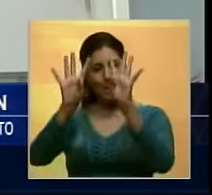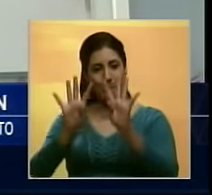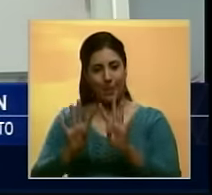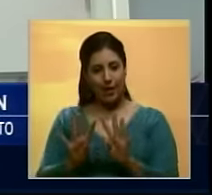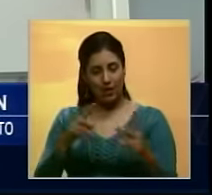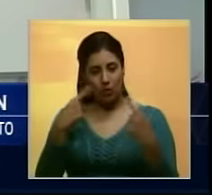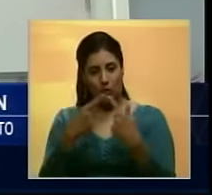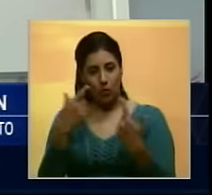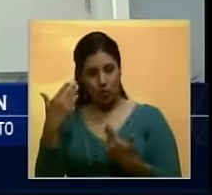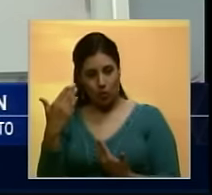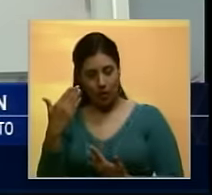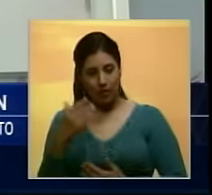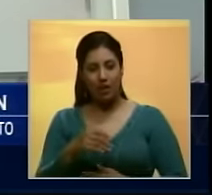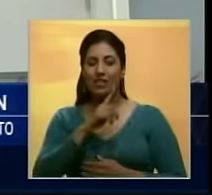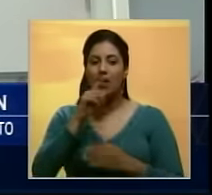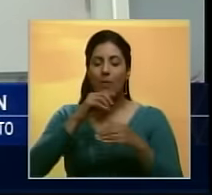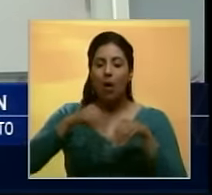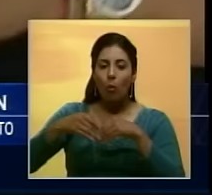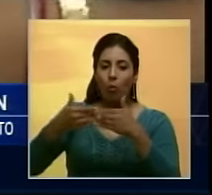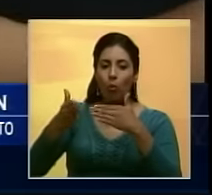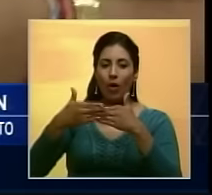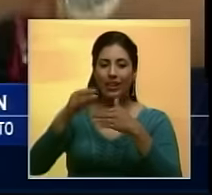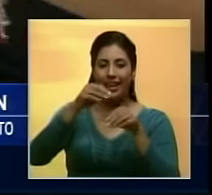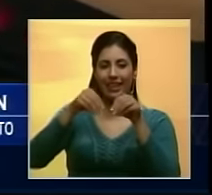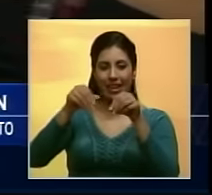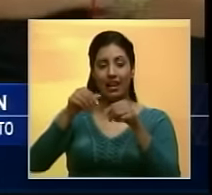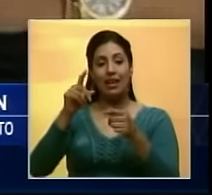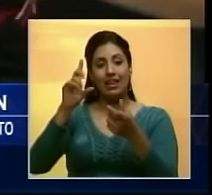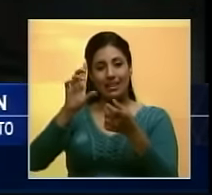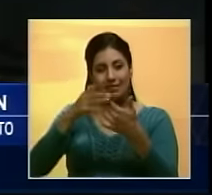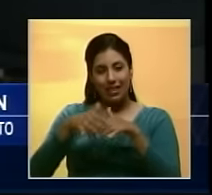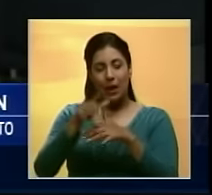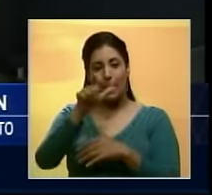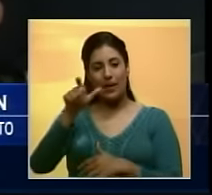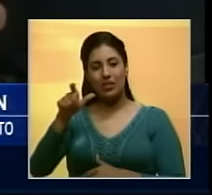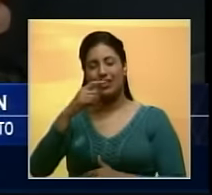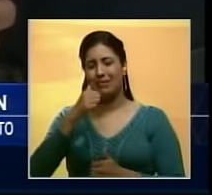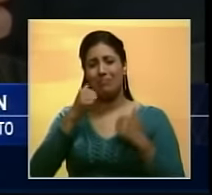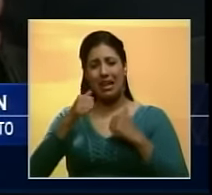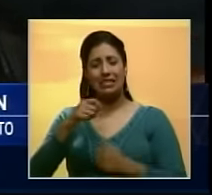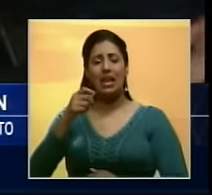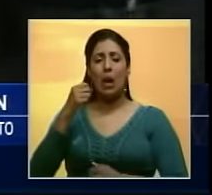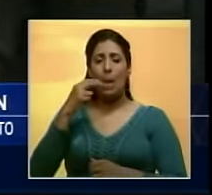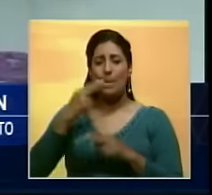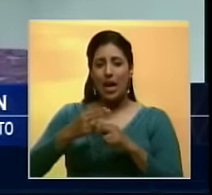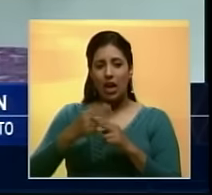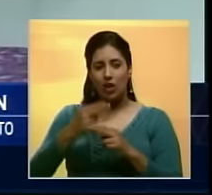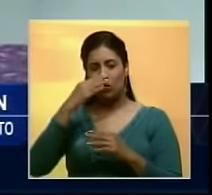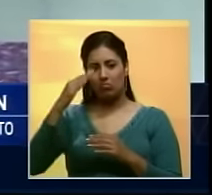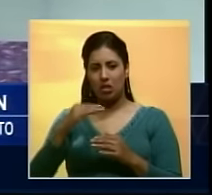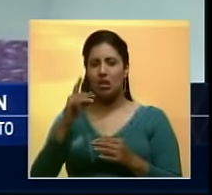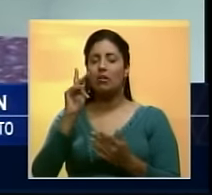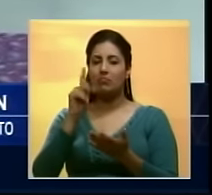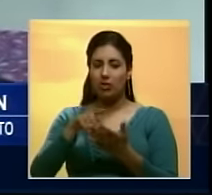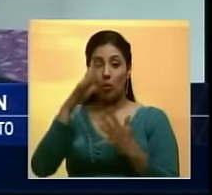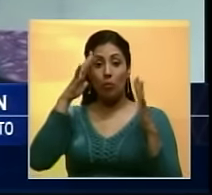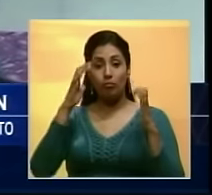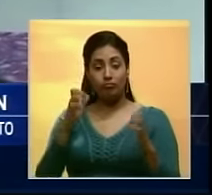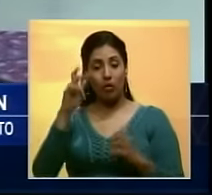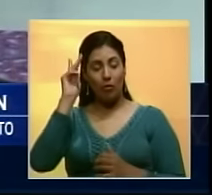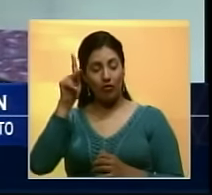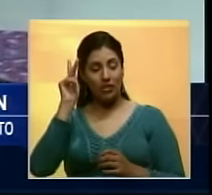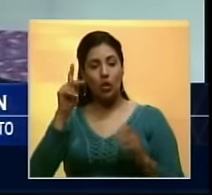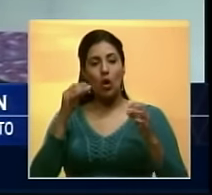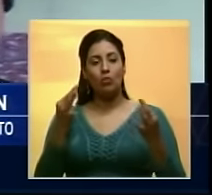Bayamón, Salinas y Puerta de Tierra en San Juan. Aquí se incluyen reclusas de máxima y mínima seguridad, a las cuales una profesora de